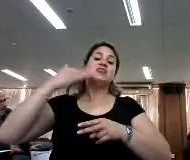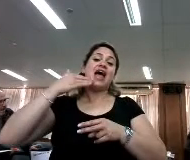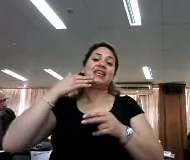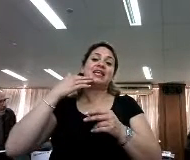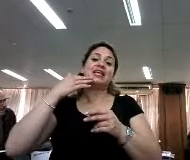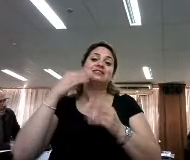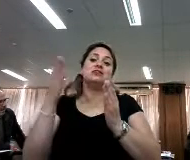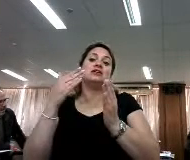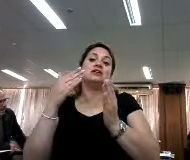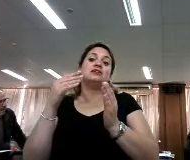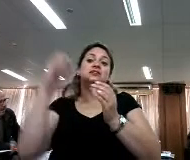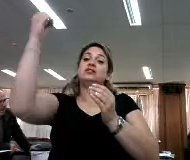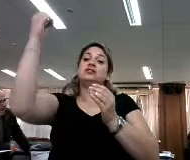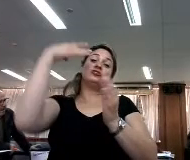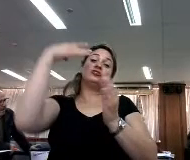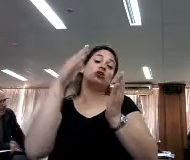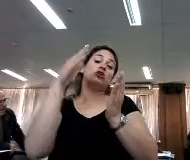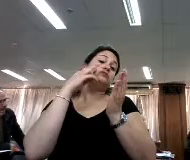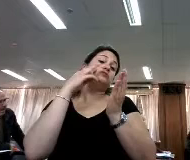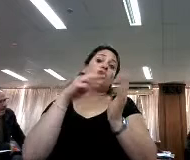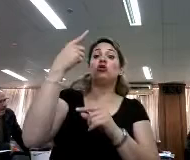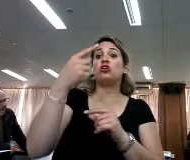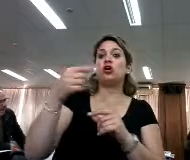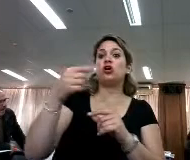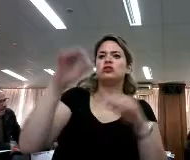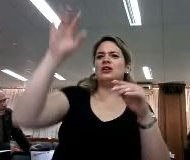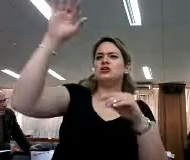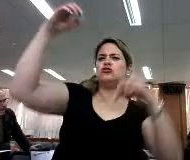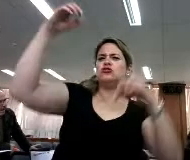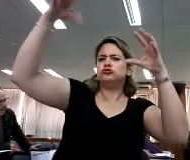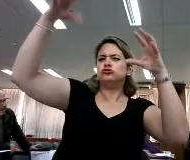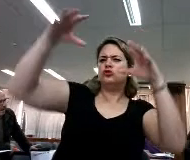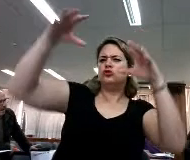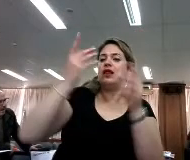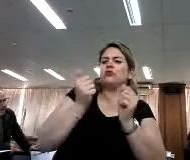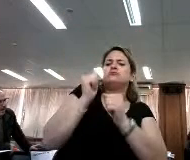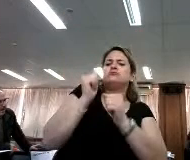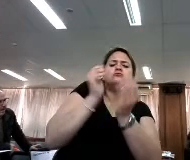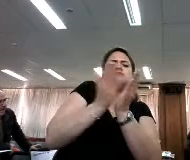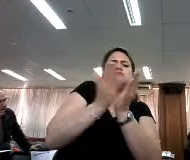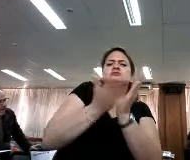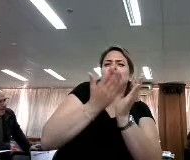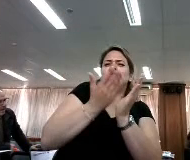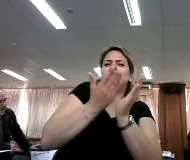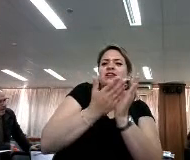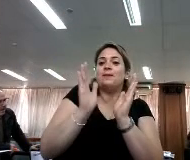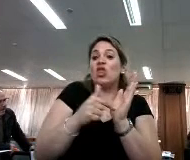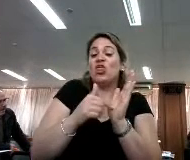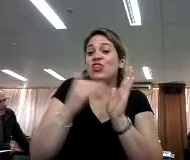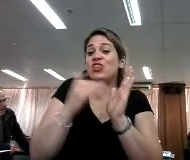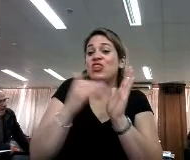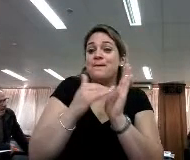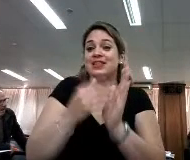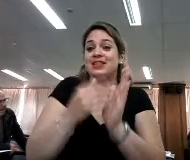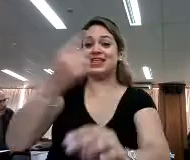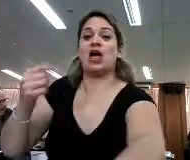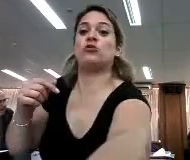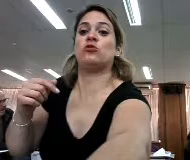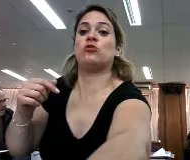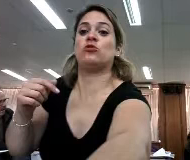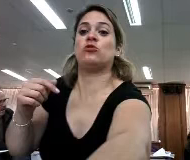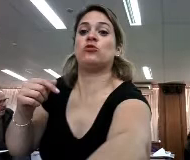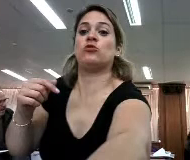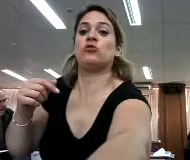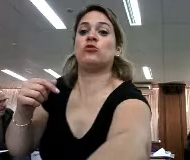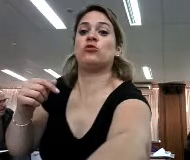lluviosos y otro lector dice que me gustan los libros que muestran postales, que muestran imágenes, me gustan los libros de textos